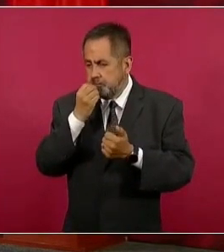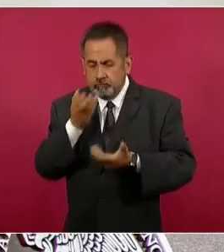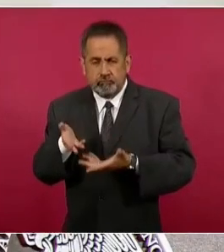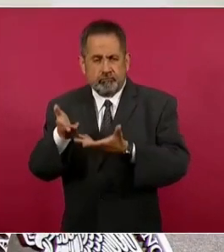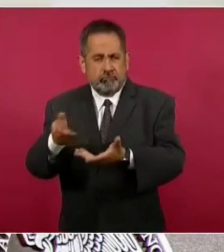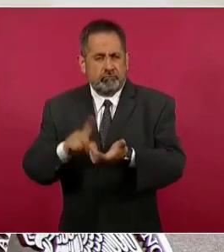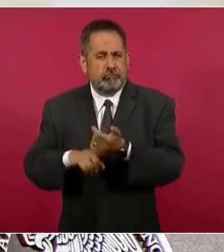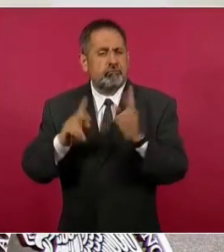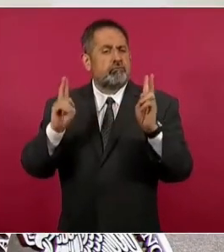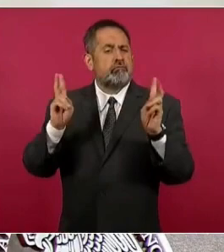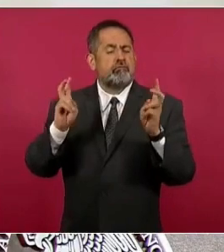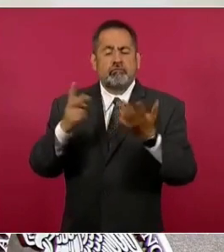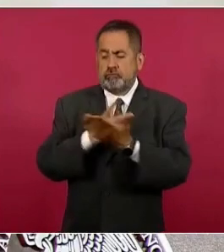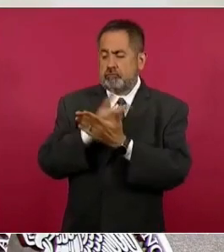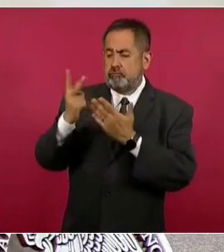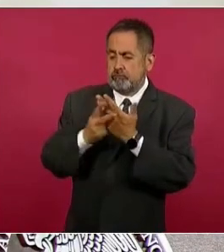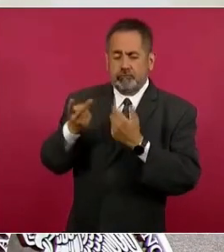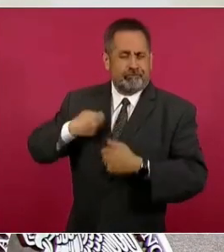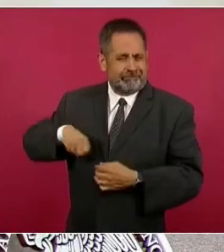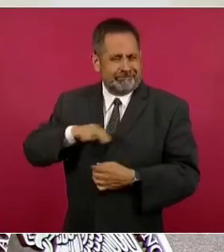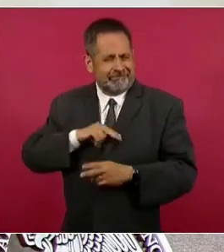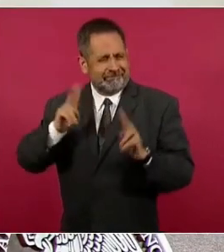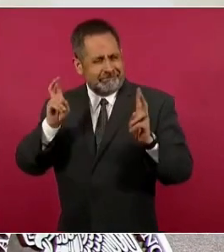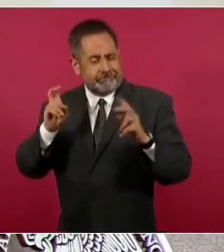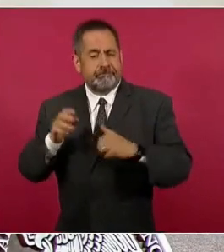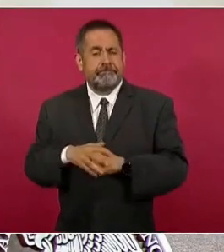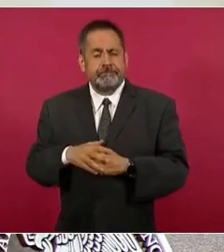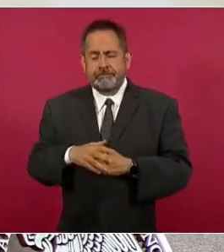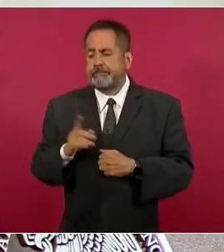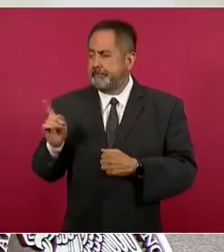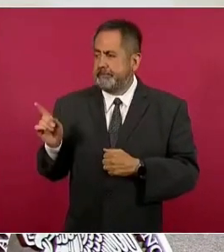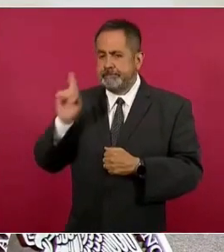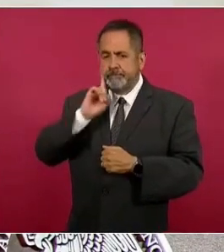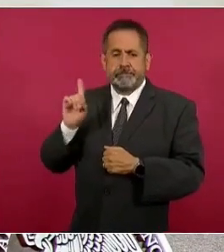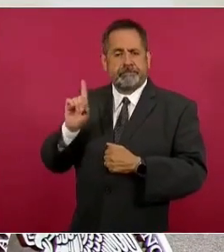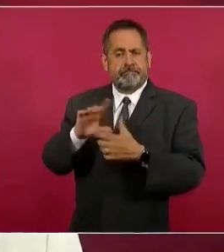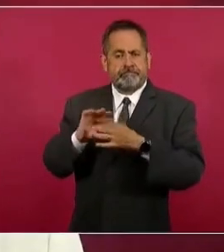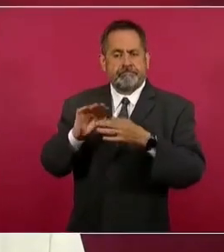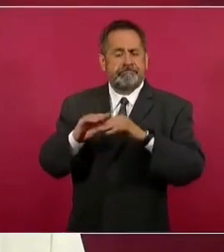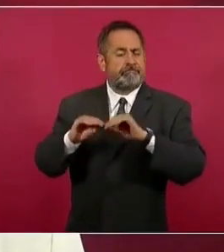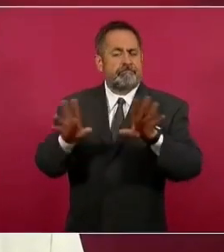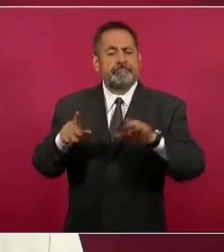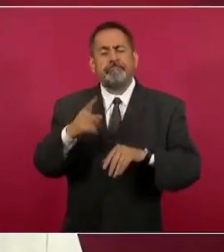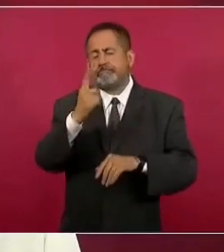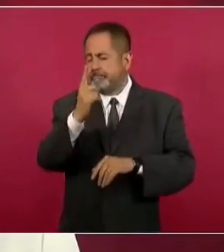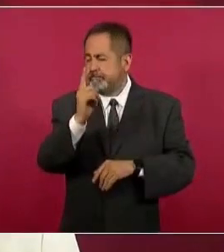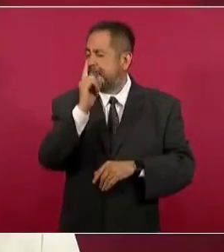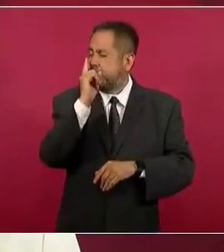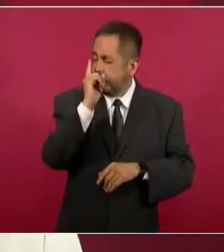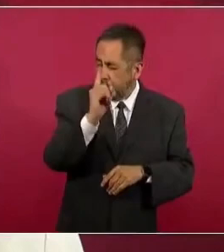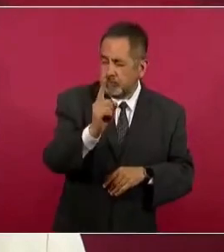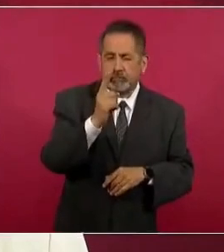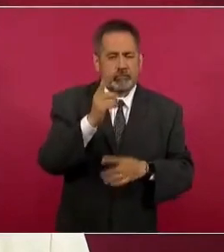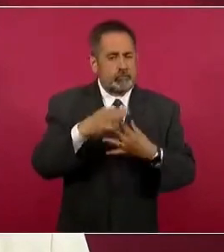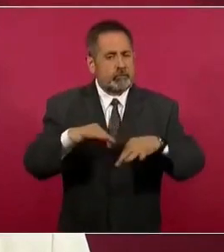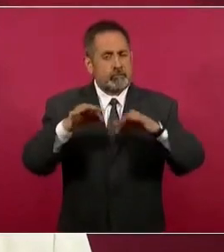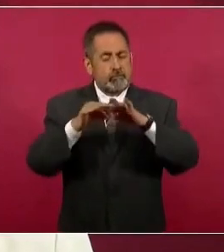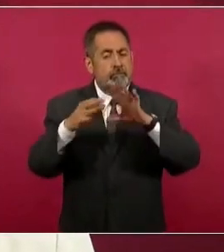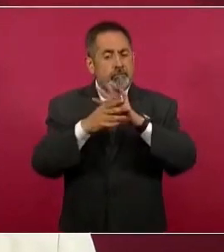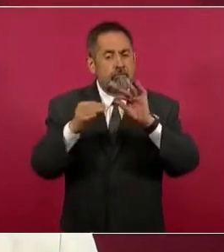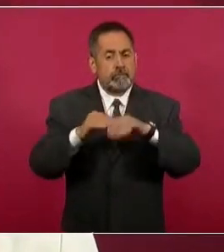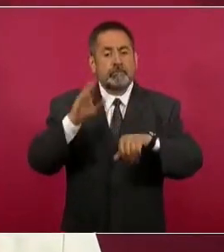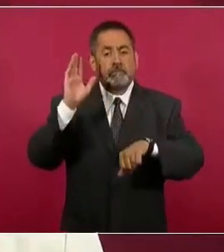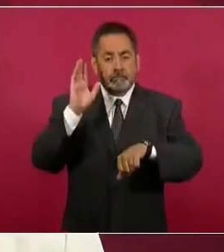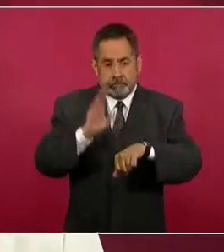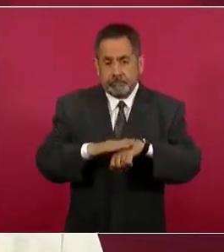del programa de la Escuela Es Nuestra. que además, bueno, ahorita lo comentará la maestra, pero algo que se me hace muy importante es que no solamente se va a